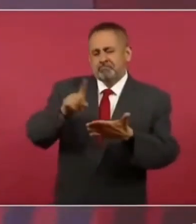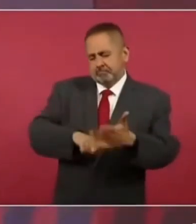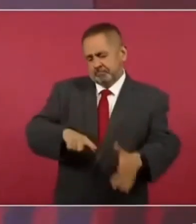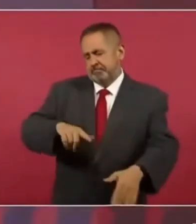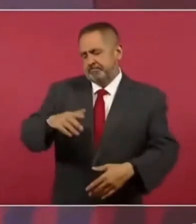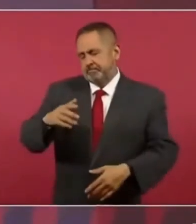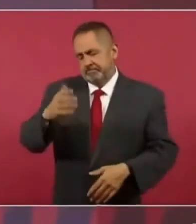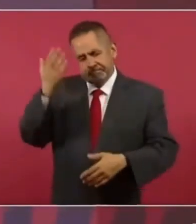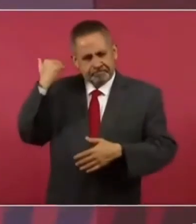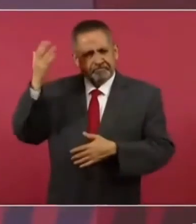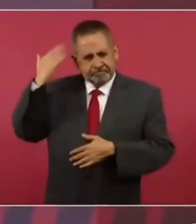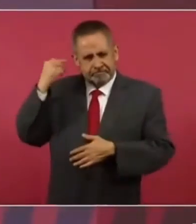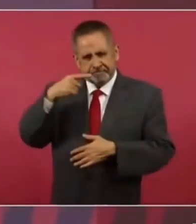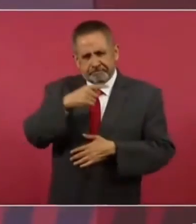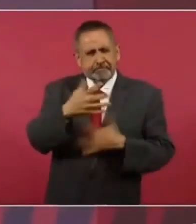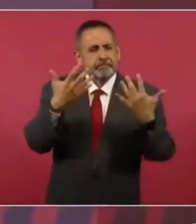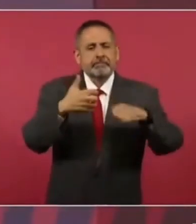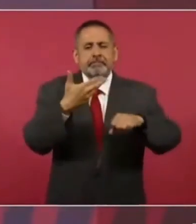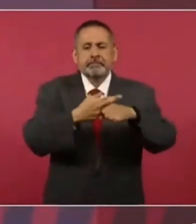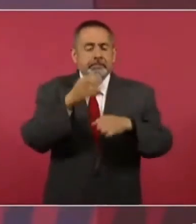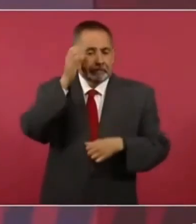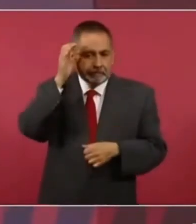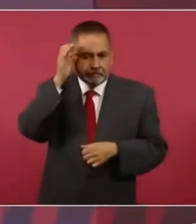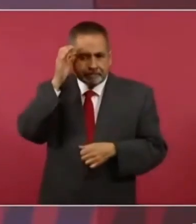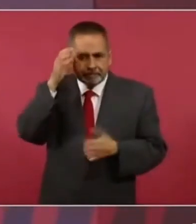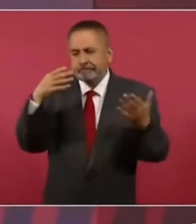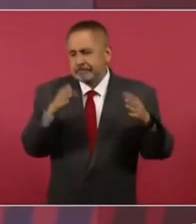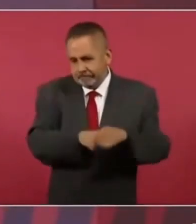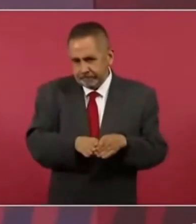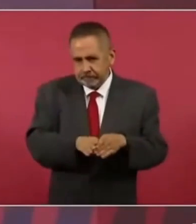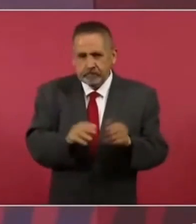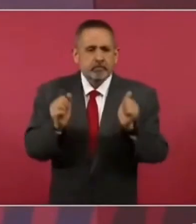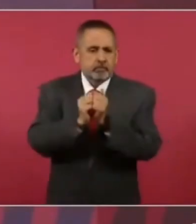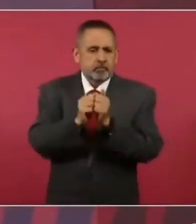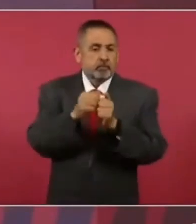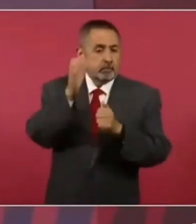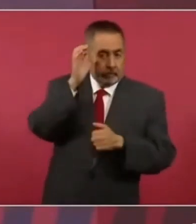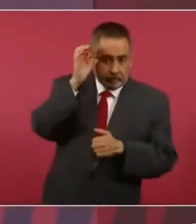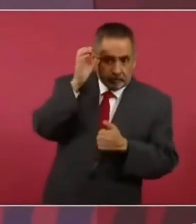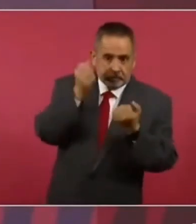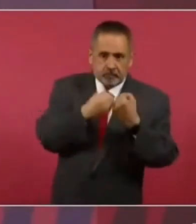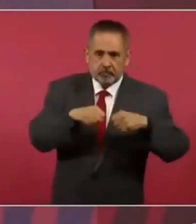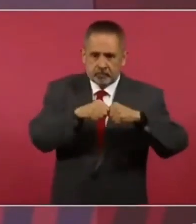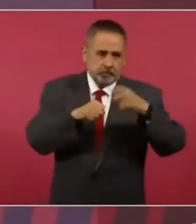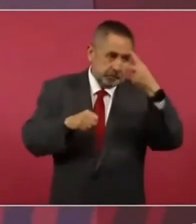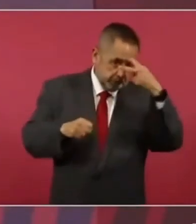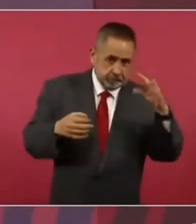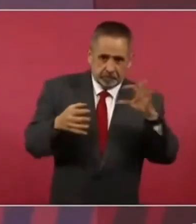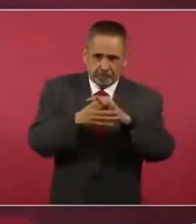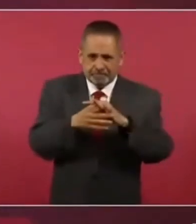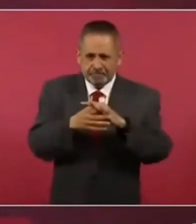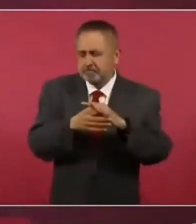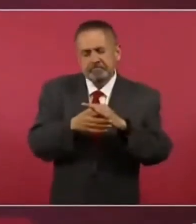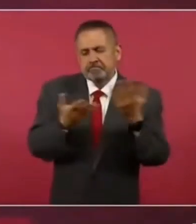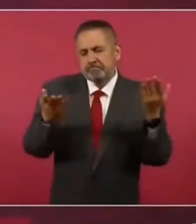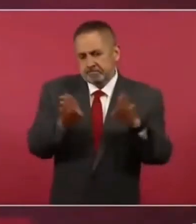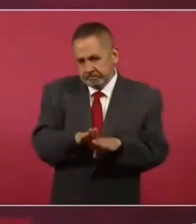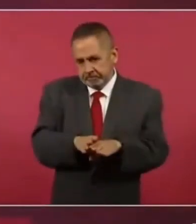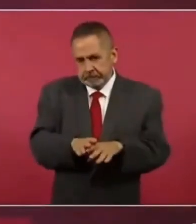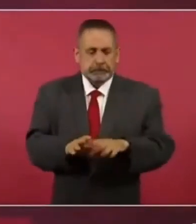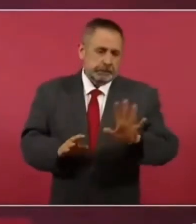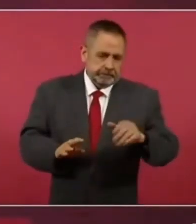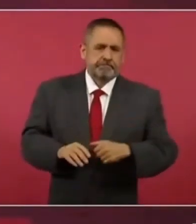china y una empresa mexicana. Entonces, hablamos del tema.